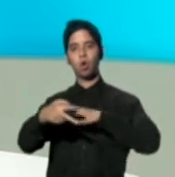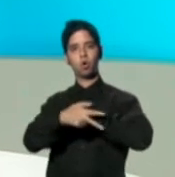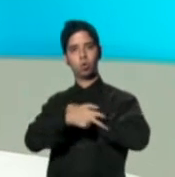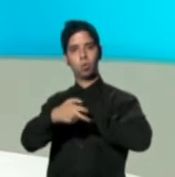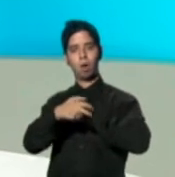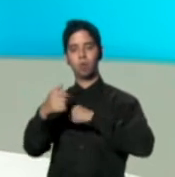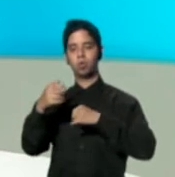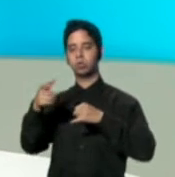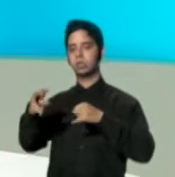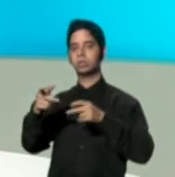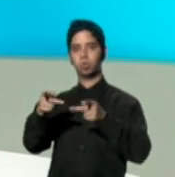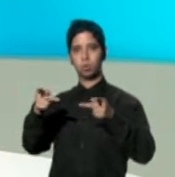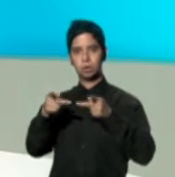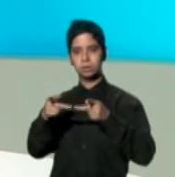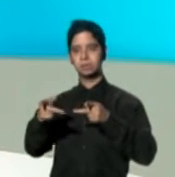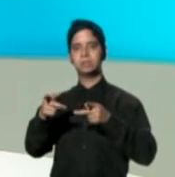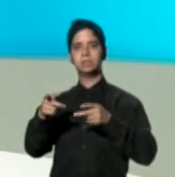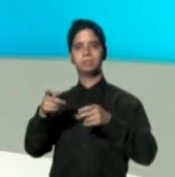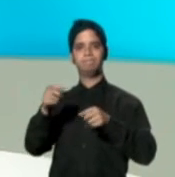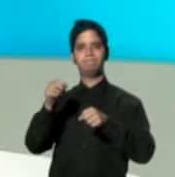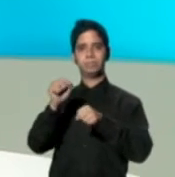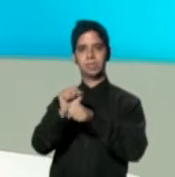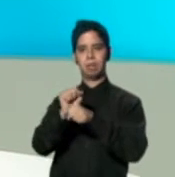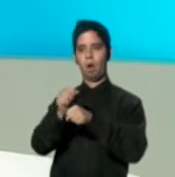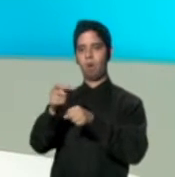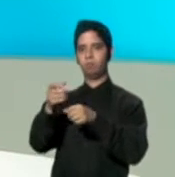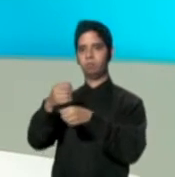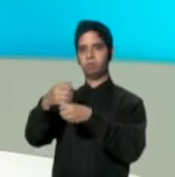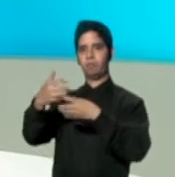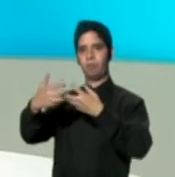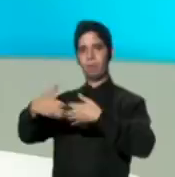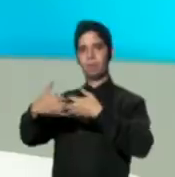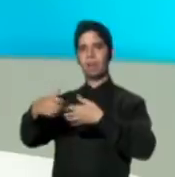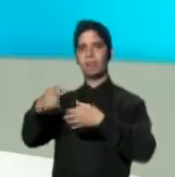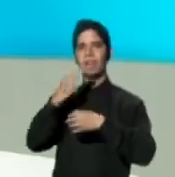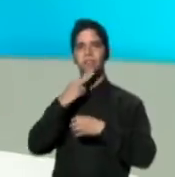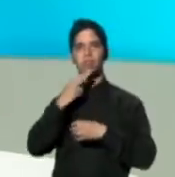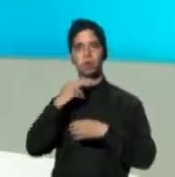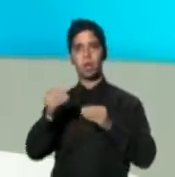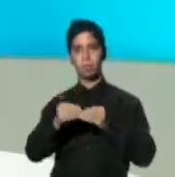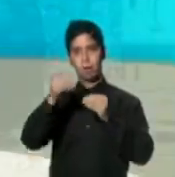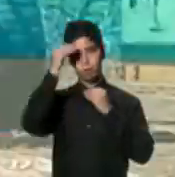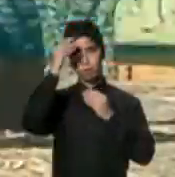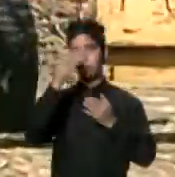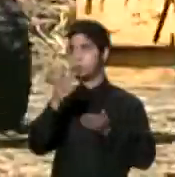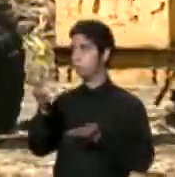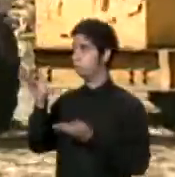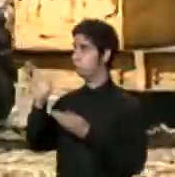central azucarera que operó en Puerto Rico. José Alberto Irizarry con la historia.